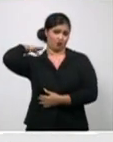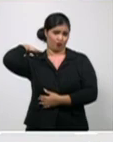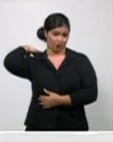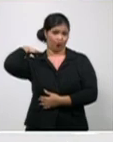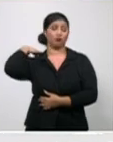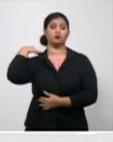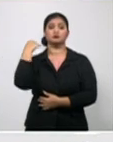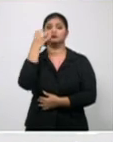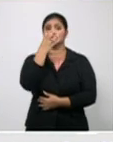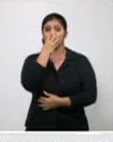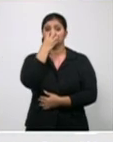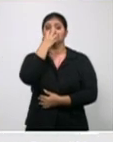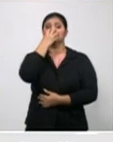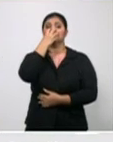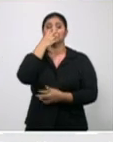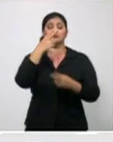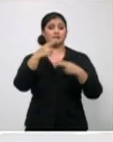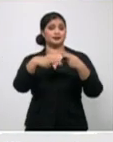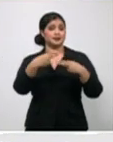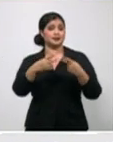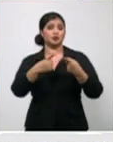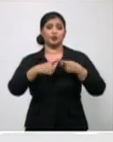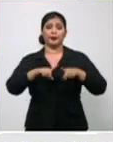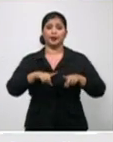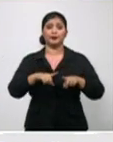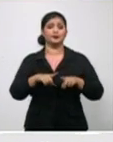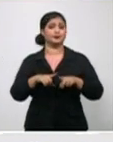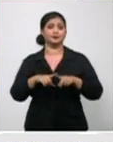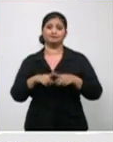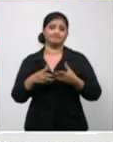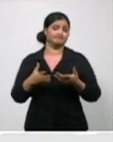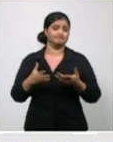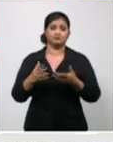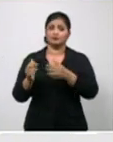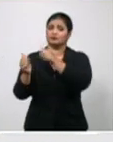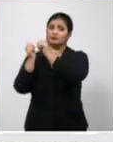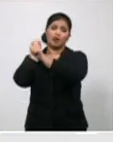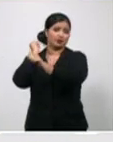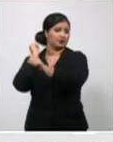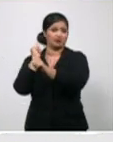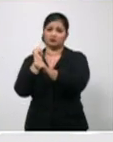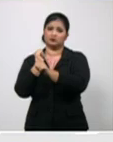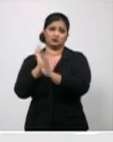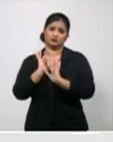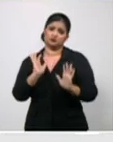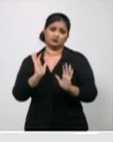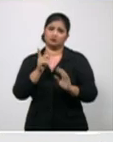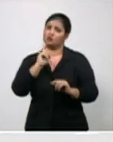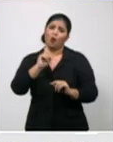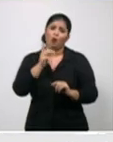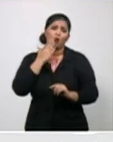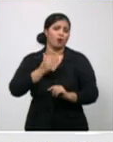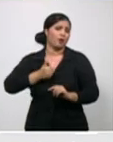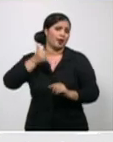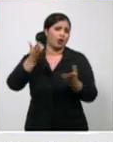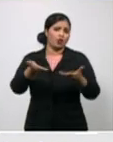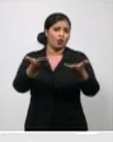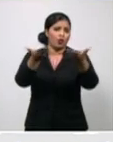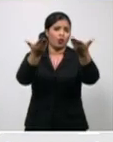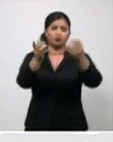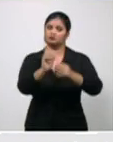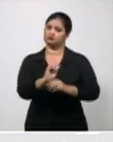lamentablemente continuó el empeoramiento del cuadro clínico, un distrés respiratorio severo,